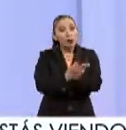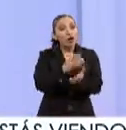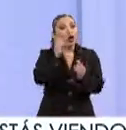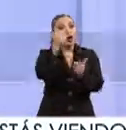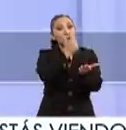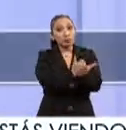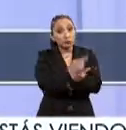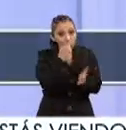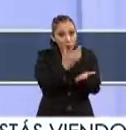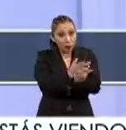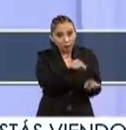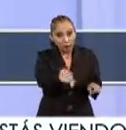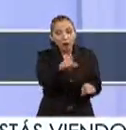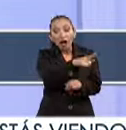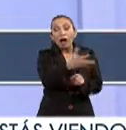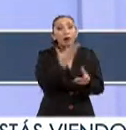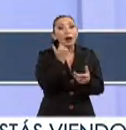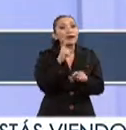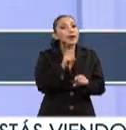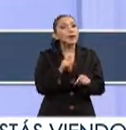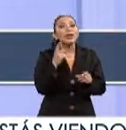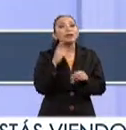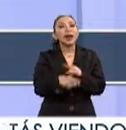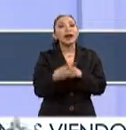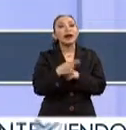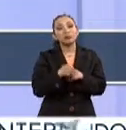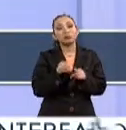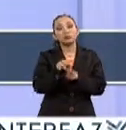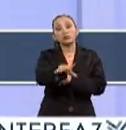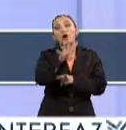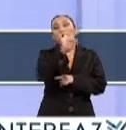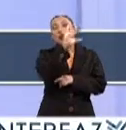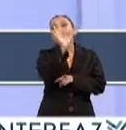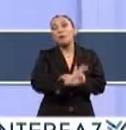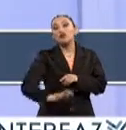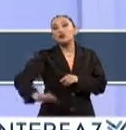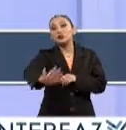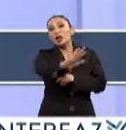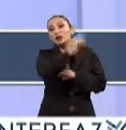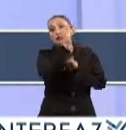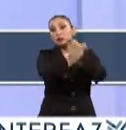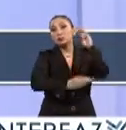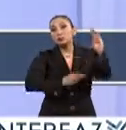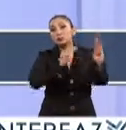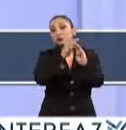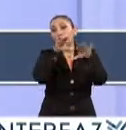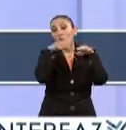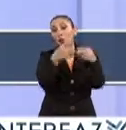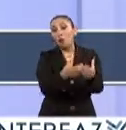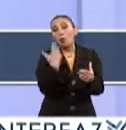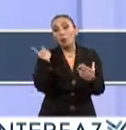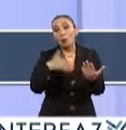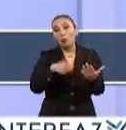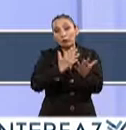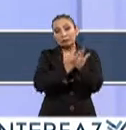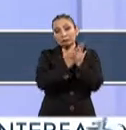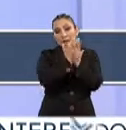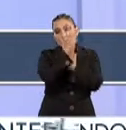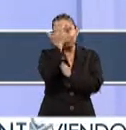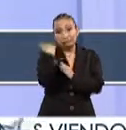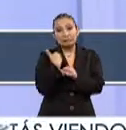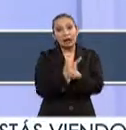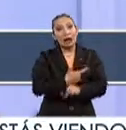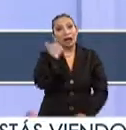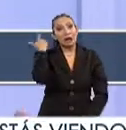ni de la Ciudad de México. La escasez de agua afecta a más del 40% de la población mundial. Una cifra alarmante que